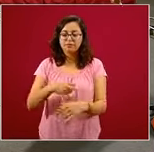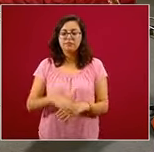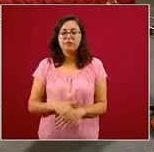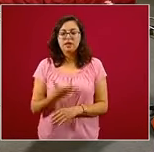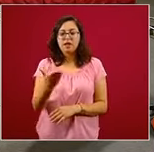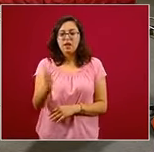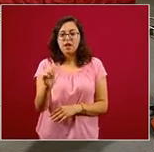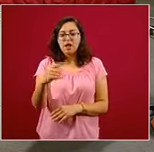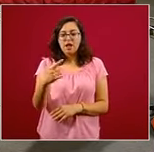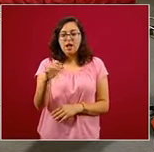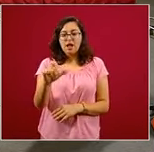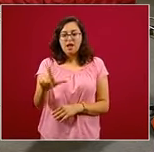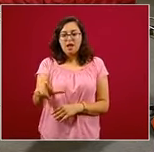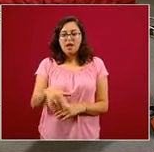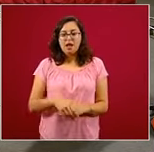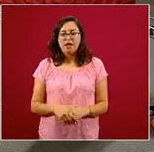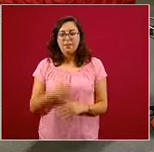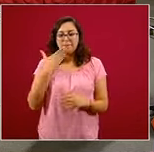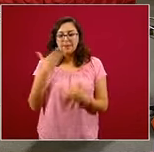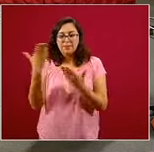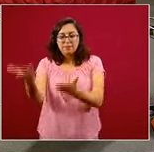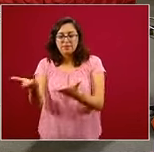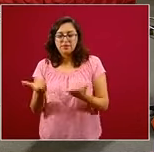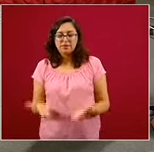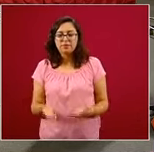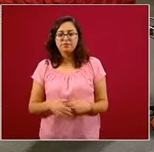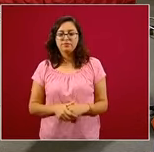Ángel, por favor, le damos la bienvenida.